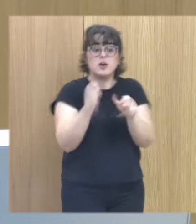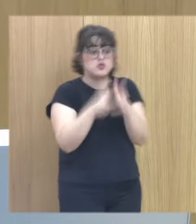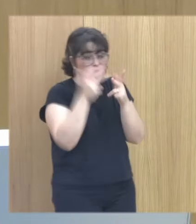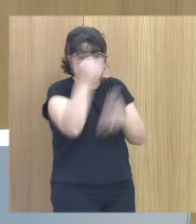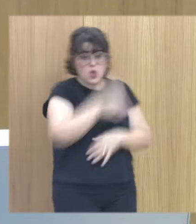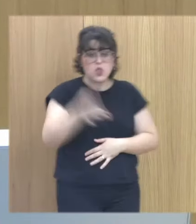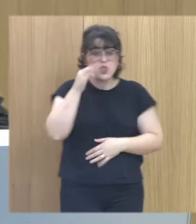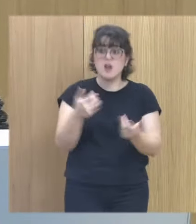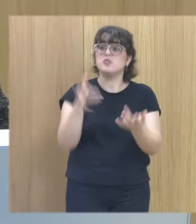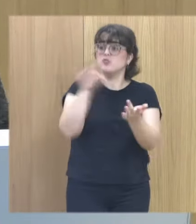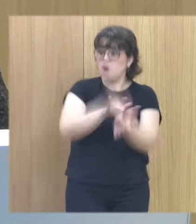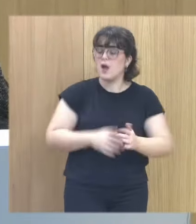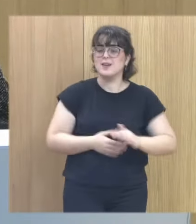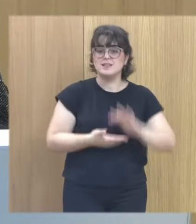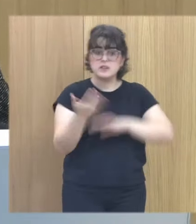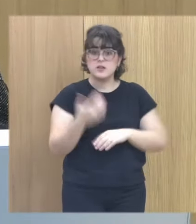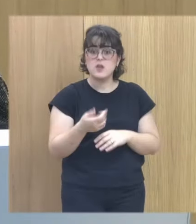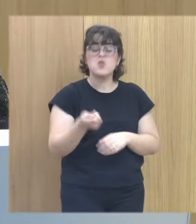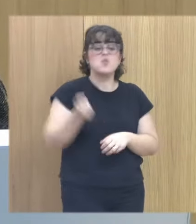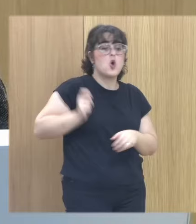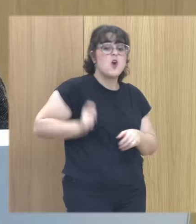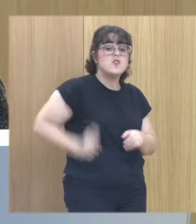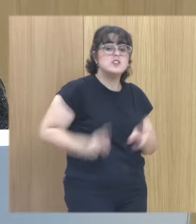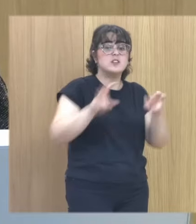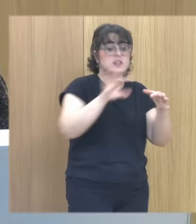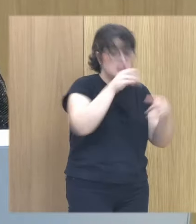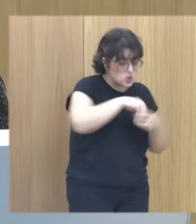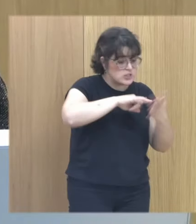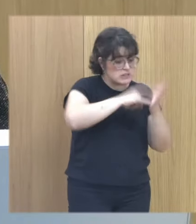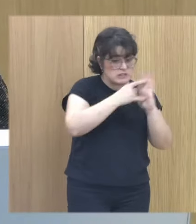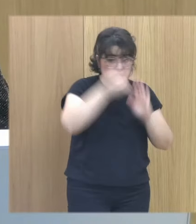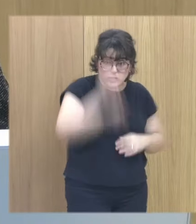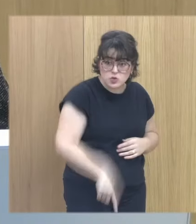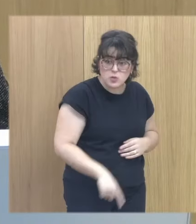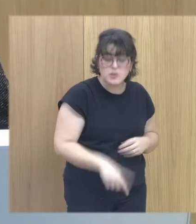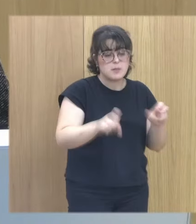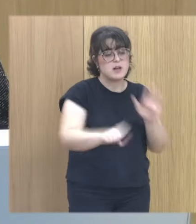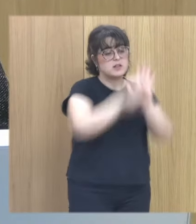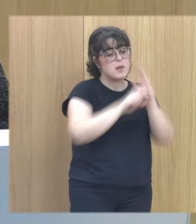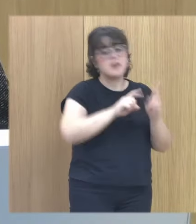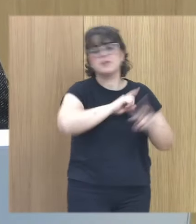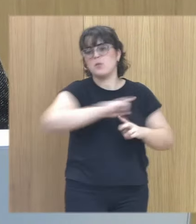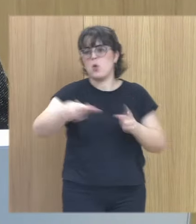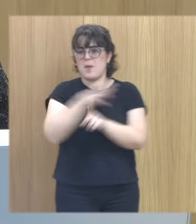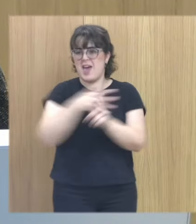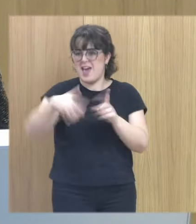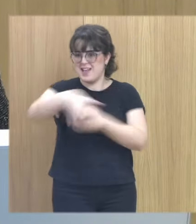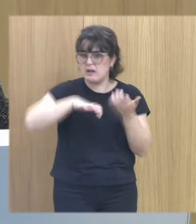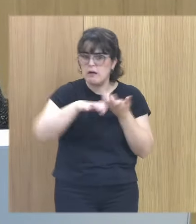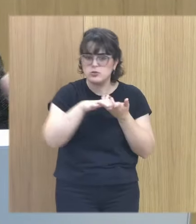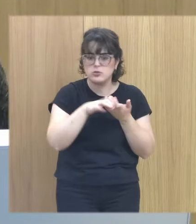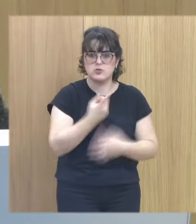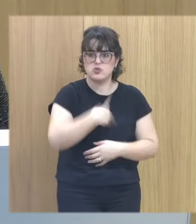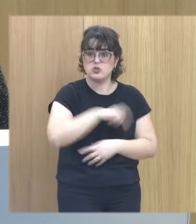trabajadoras sociales lo van a tener ninguna de las profesiones que está dentro del sistema está formada ni en trauma ni en maltrato entonces no